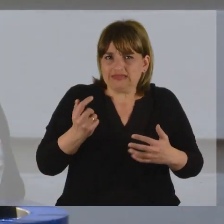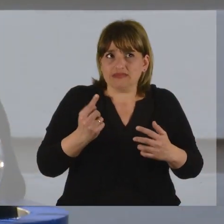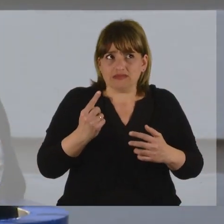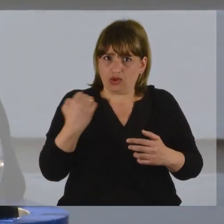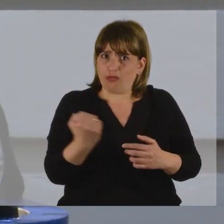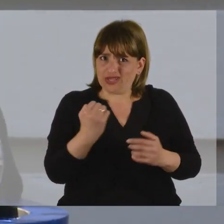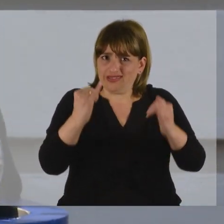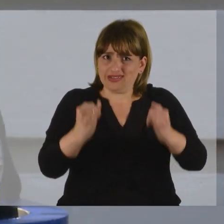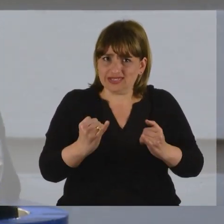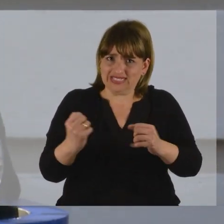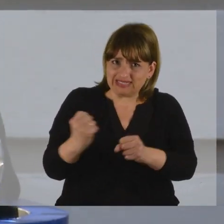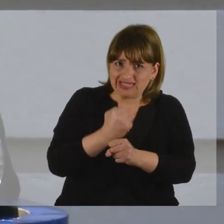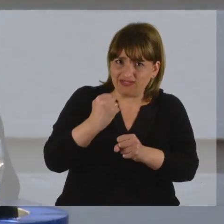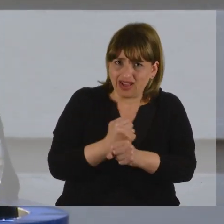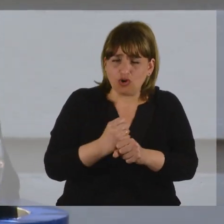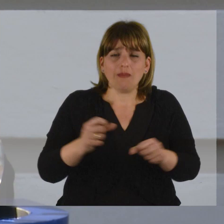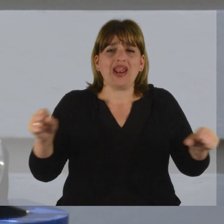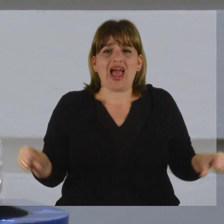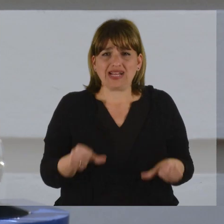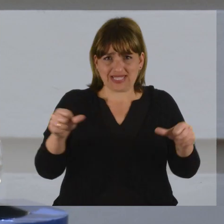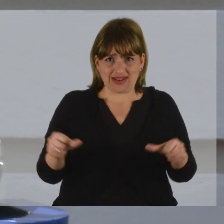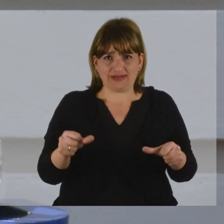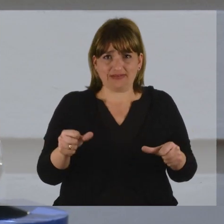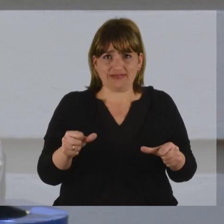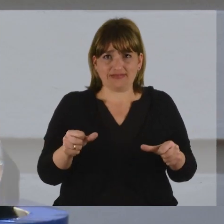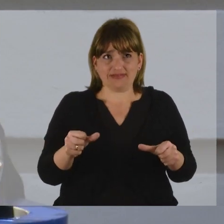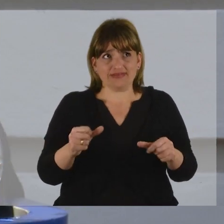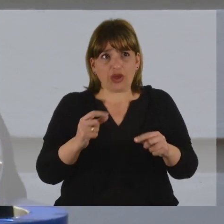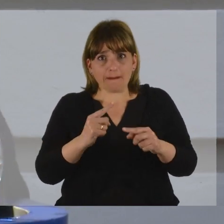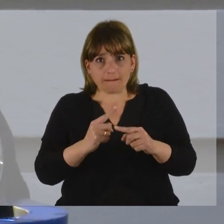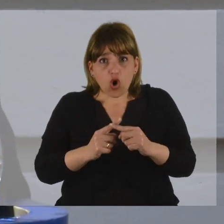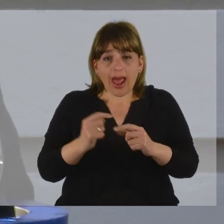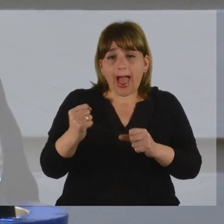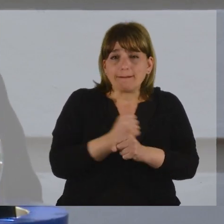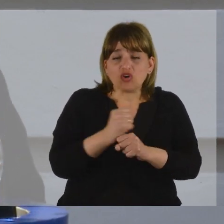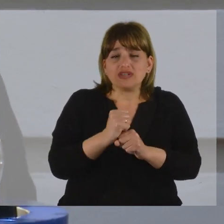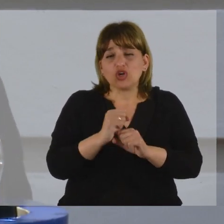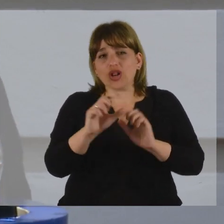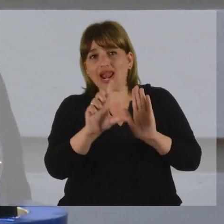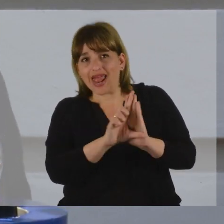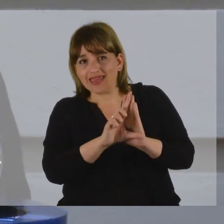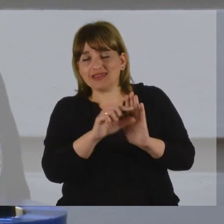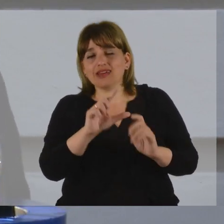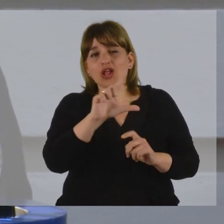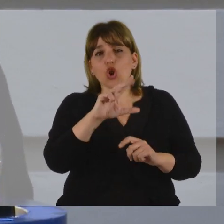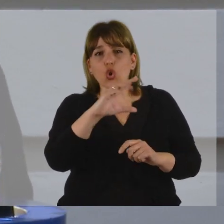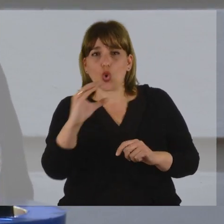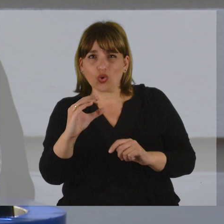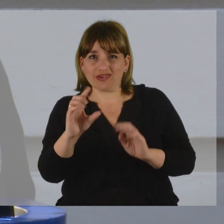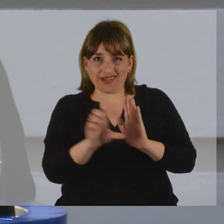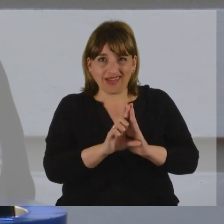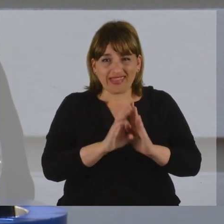para llevar adelante a través de la aprobación de la Ley de Urgente Consideración